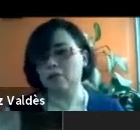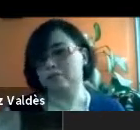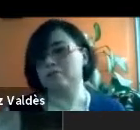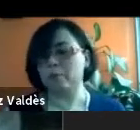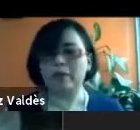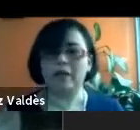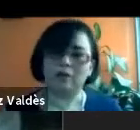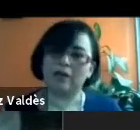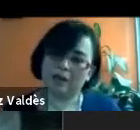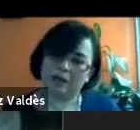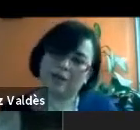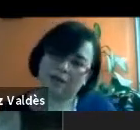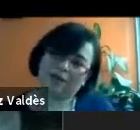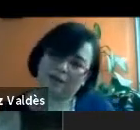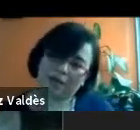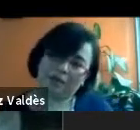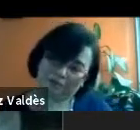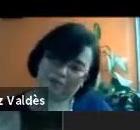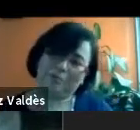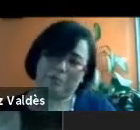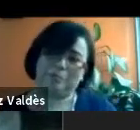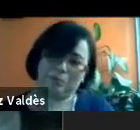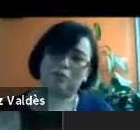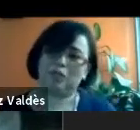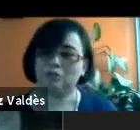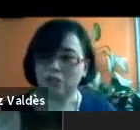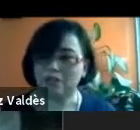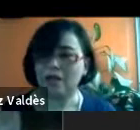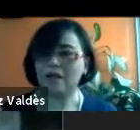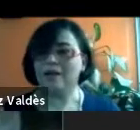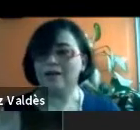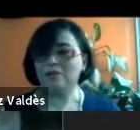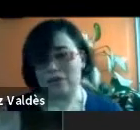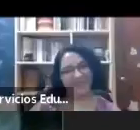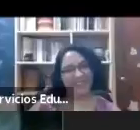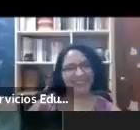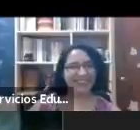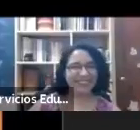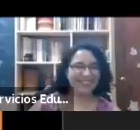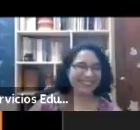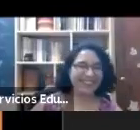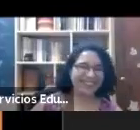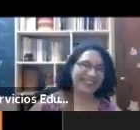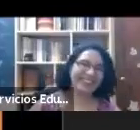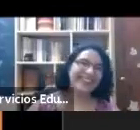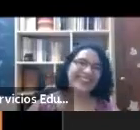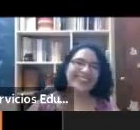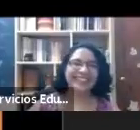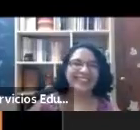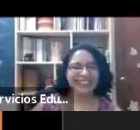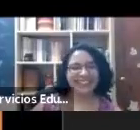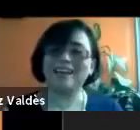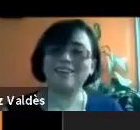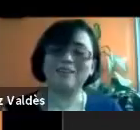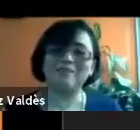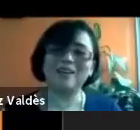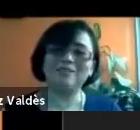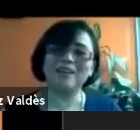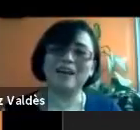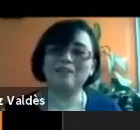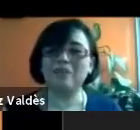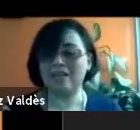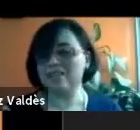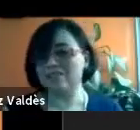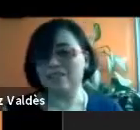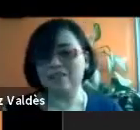de un superhéroe que de, de, de mí, ¿no? Pues no tengo chiste, ustedes sí. Entonces, ellos fueron los que, los que me